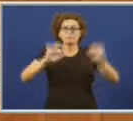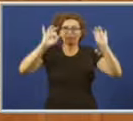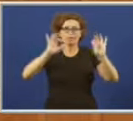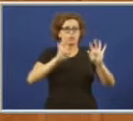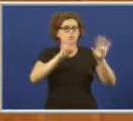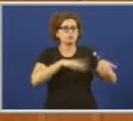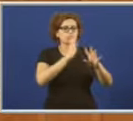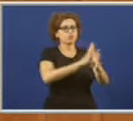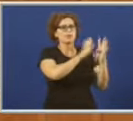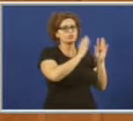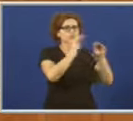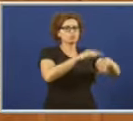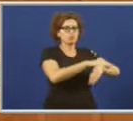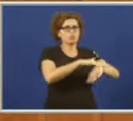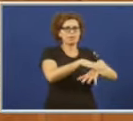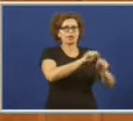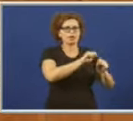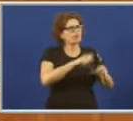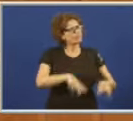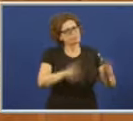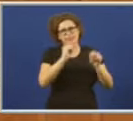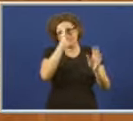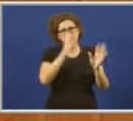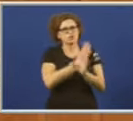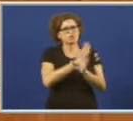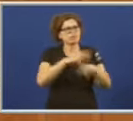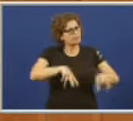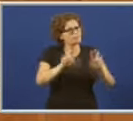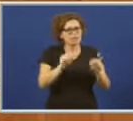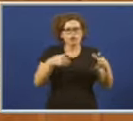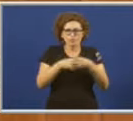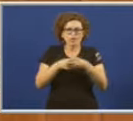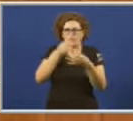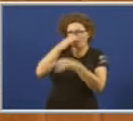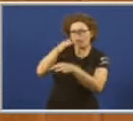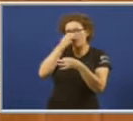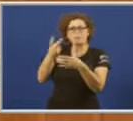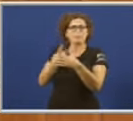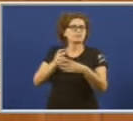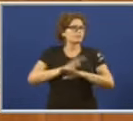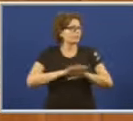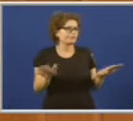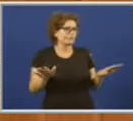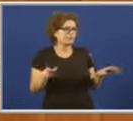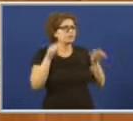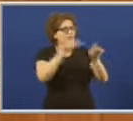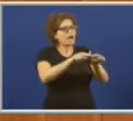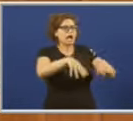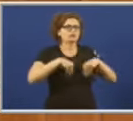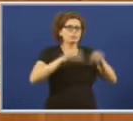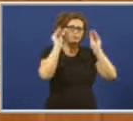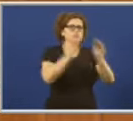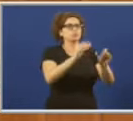do seu goberno. deixen de esconderse detrás do goberno bipartito e asuman a súa propia herdanza.